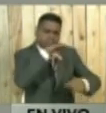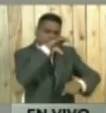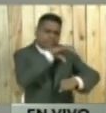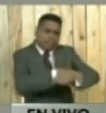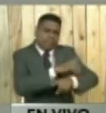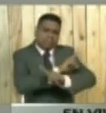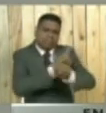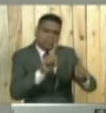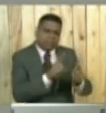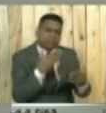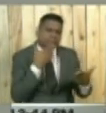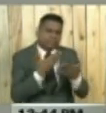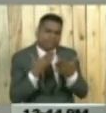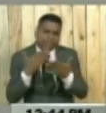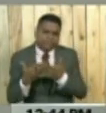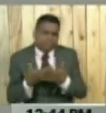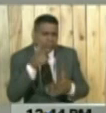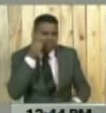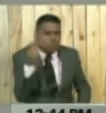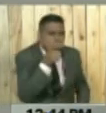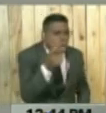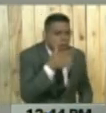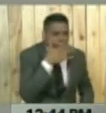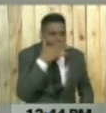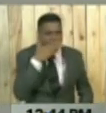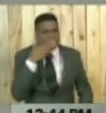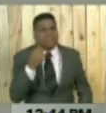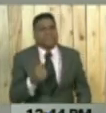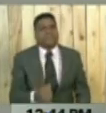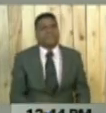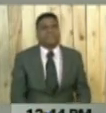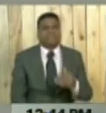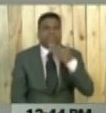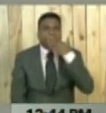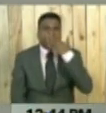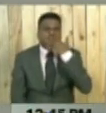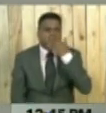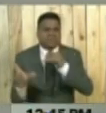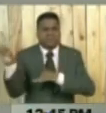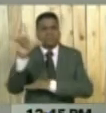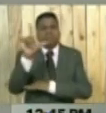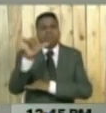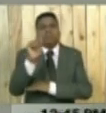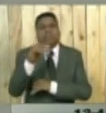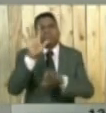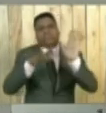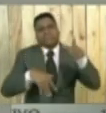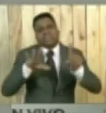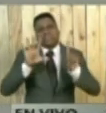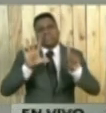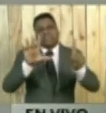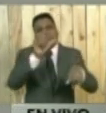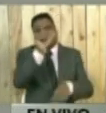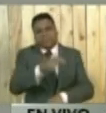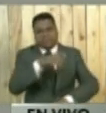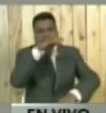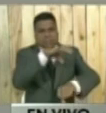encuentran solicitados por diferentes delitos. Entre ellos, por ejemplo, en el Estado Lara tenemos 16 detenidos